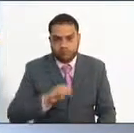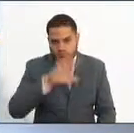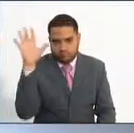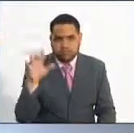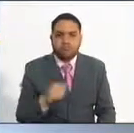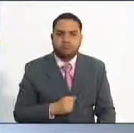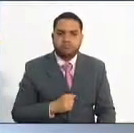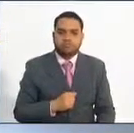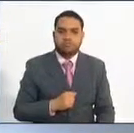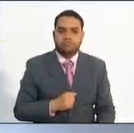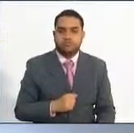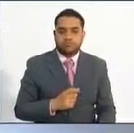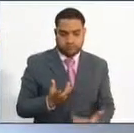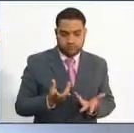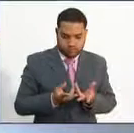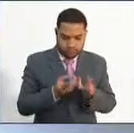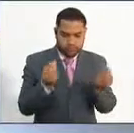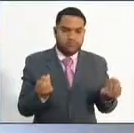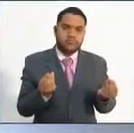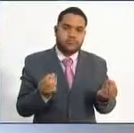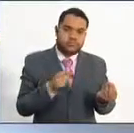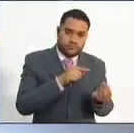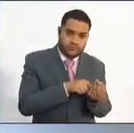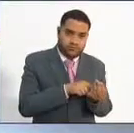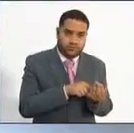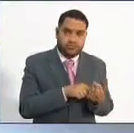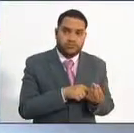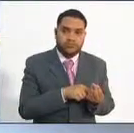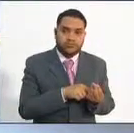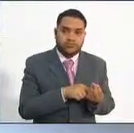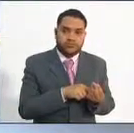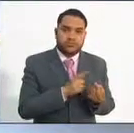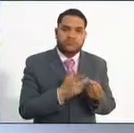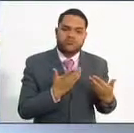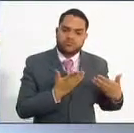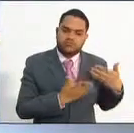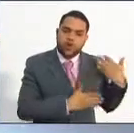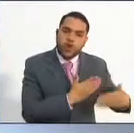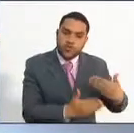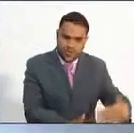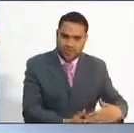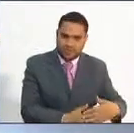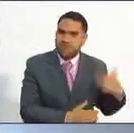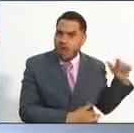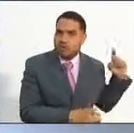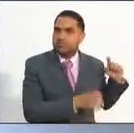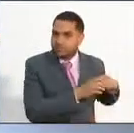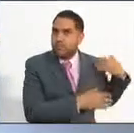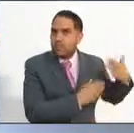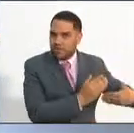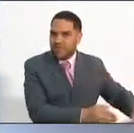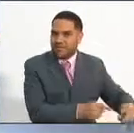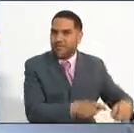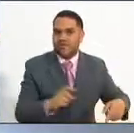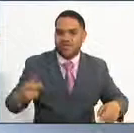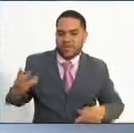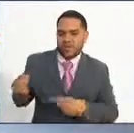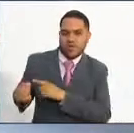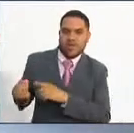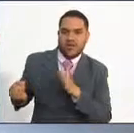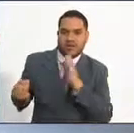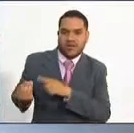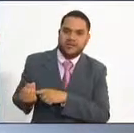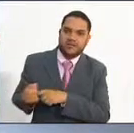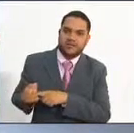Dividamos en dos grupos entonces, una las que están en este momento en proceso y el segundo grupo serían las que